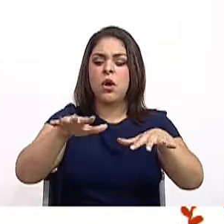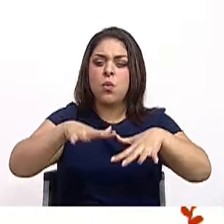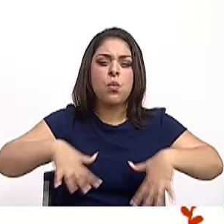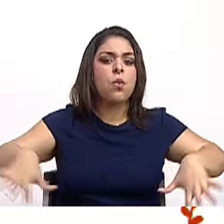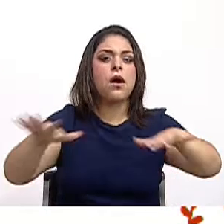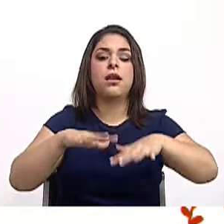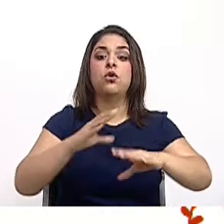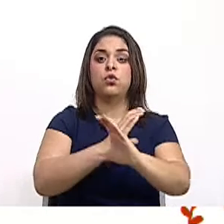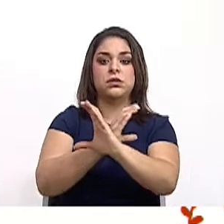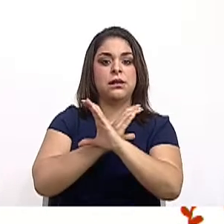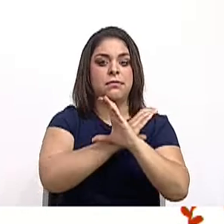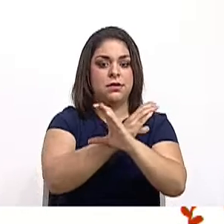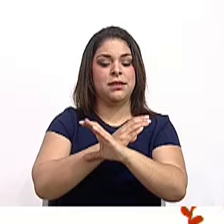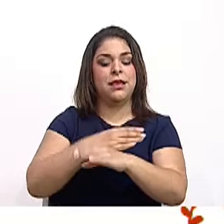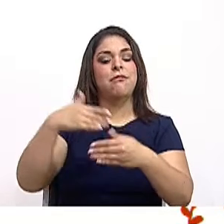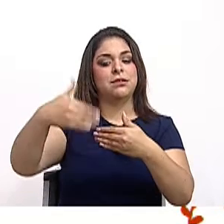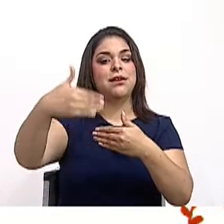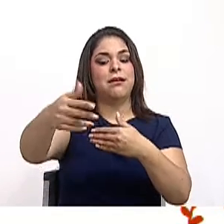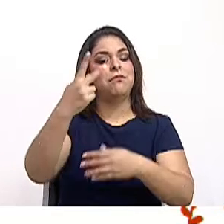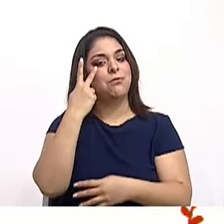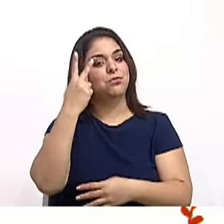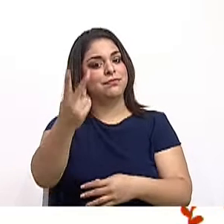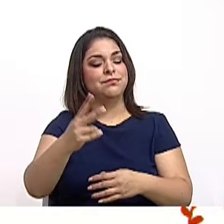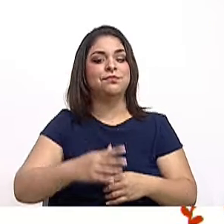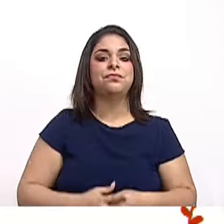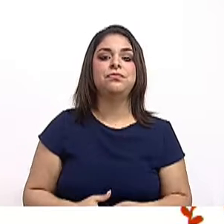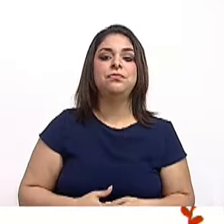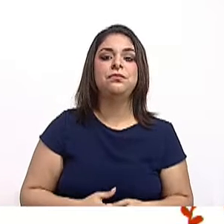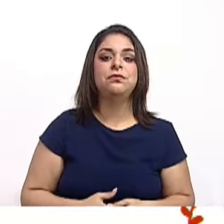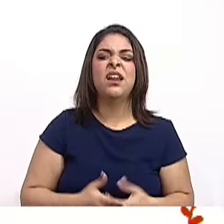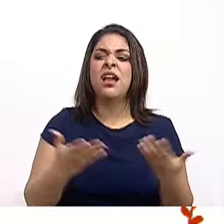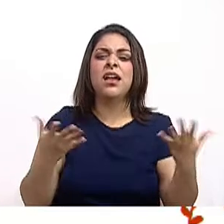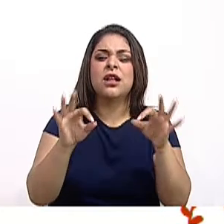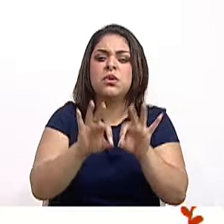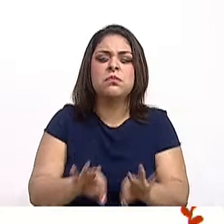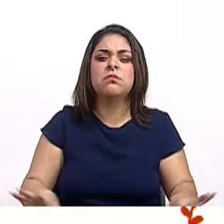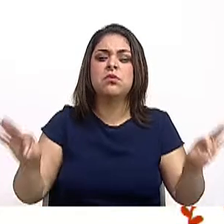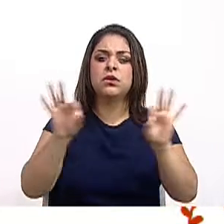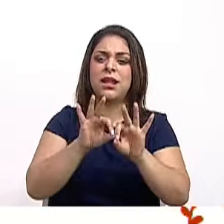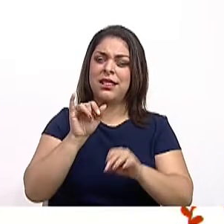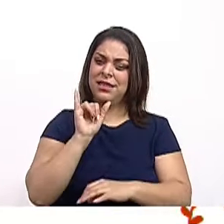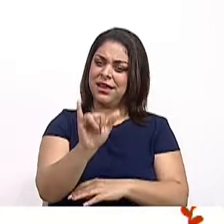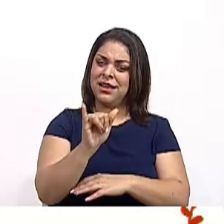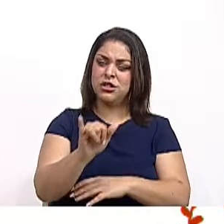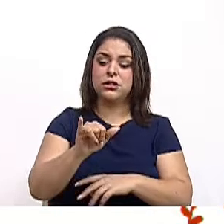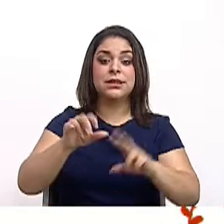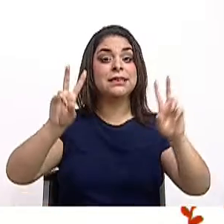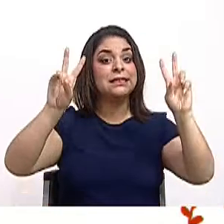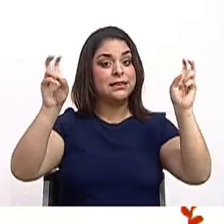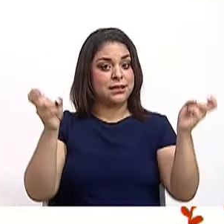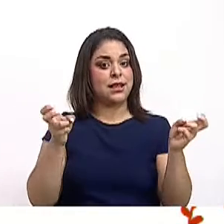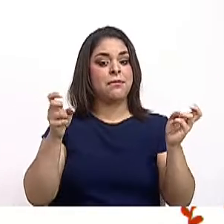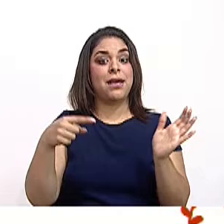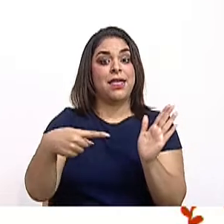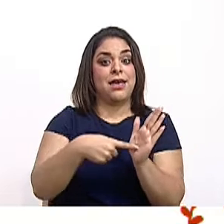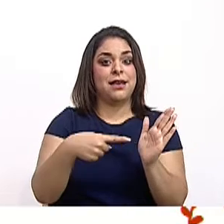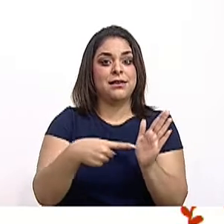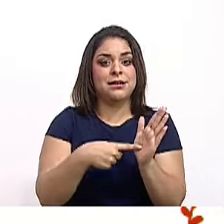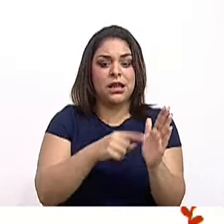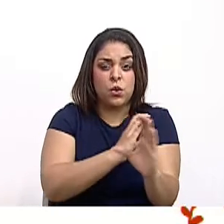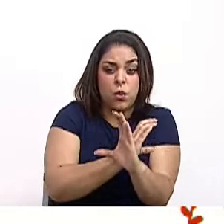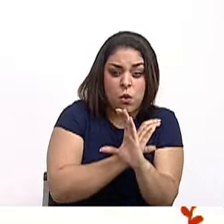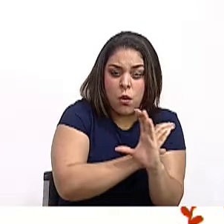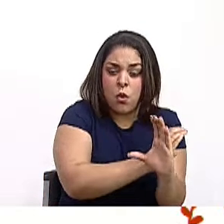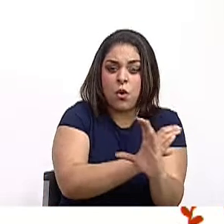vamos a ver más adelante. ¿Qué es lo importante acá? El tema de esta conservación de